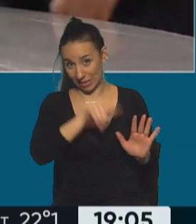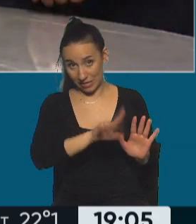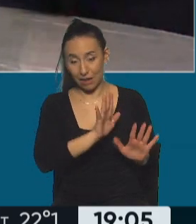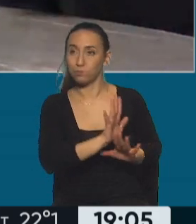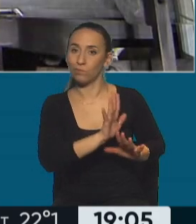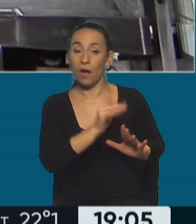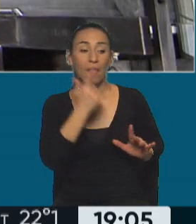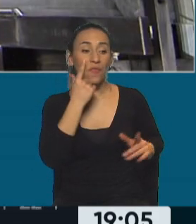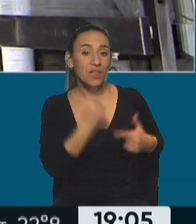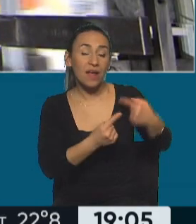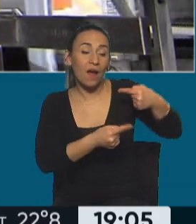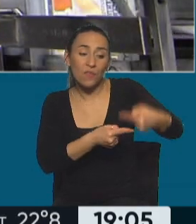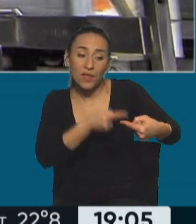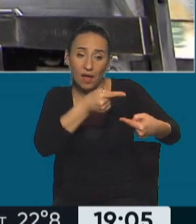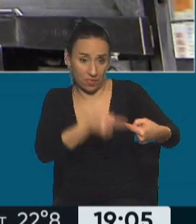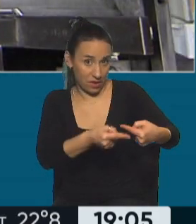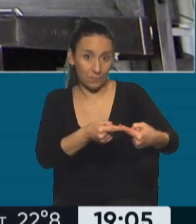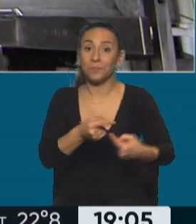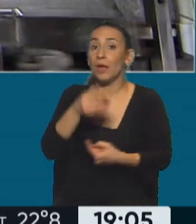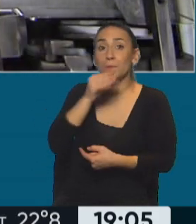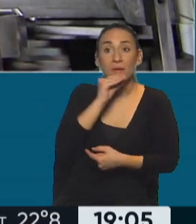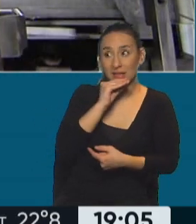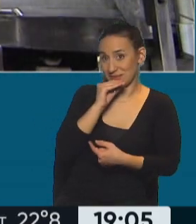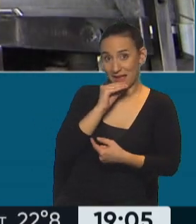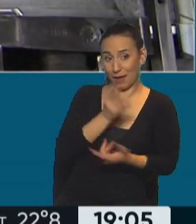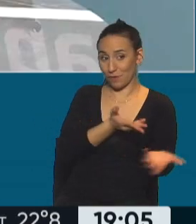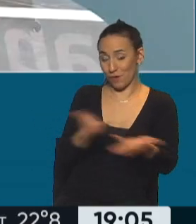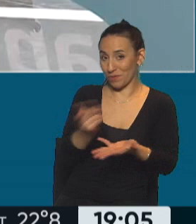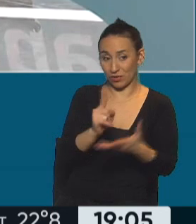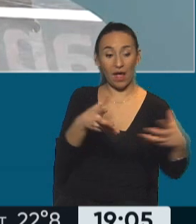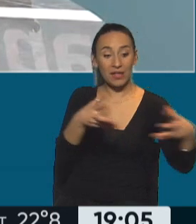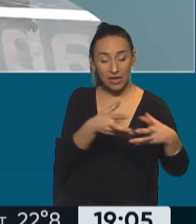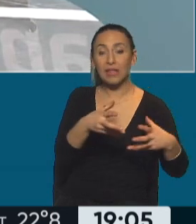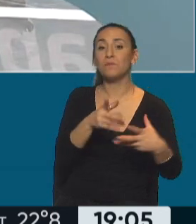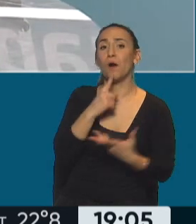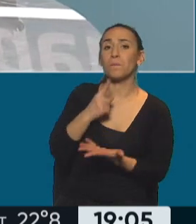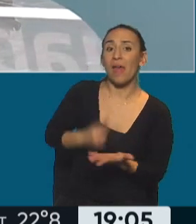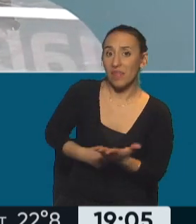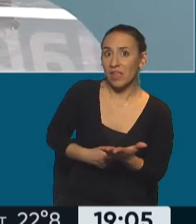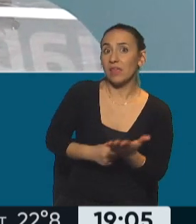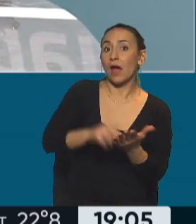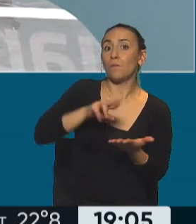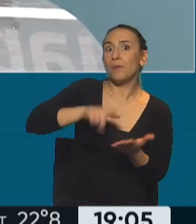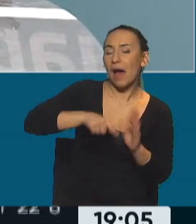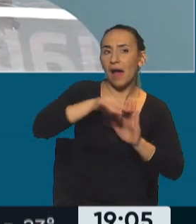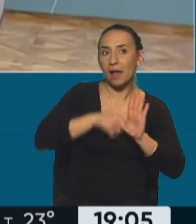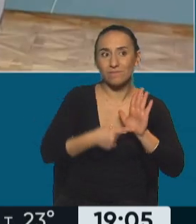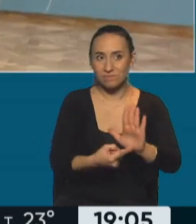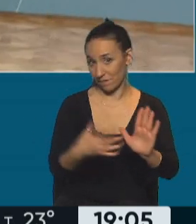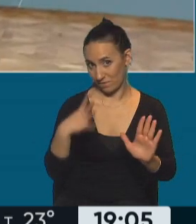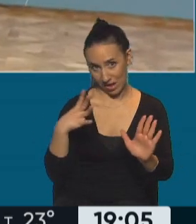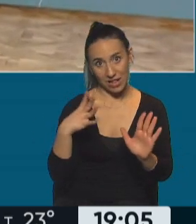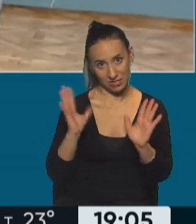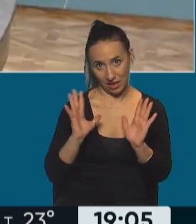y que al fin y al cabo Massa todavía no presentó a su equipo ni tampoco presentó el plan de medidas económicas a tomar. Desde el plano